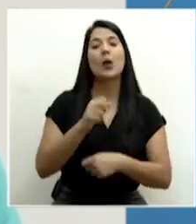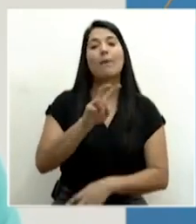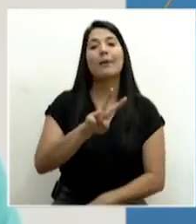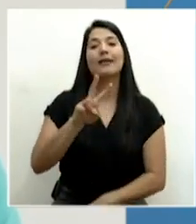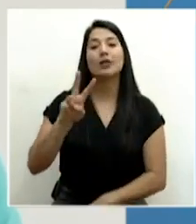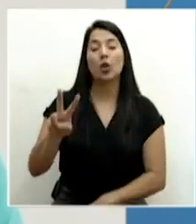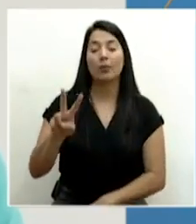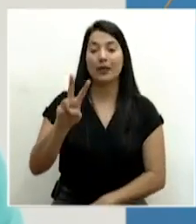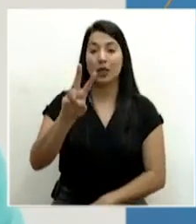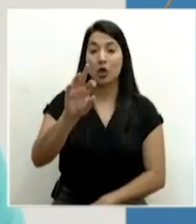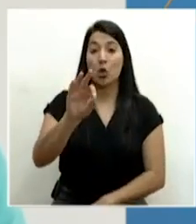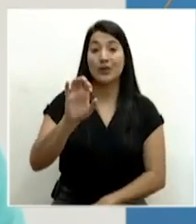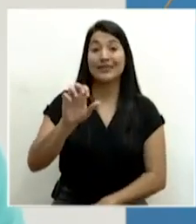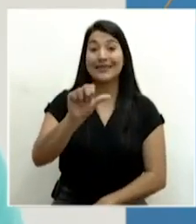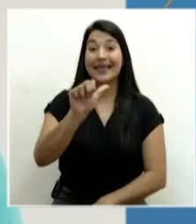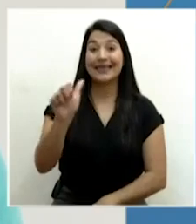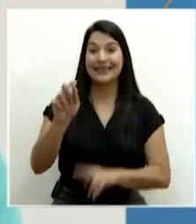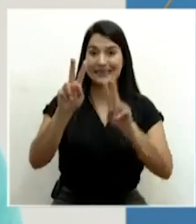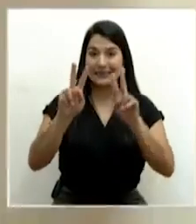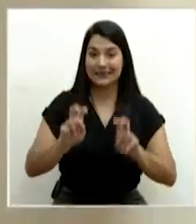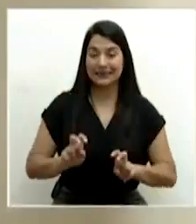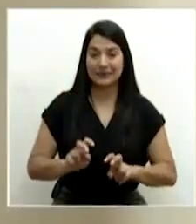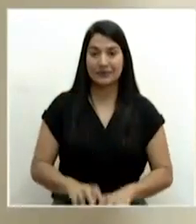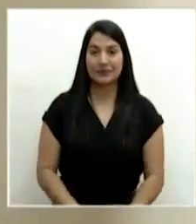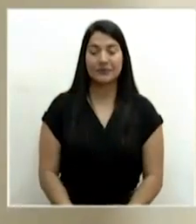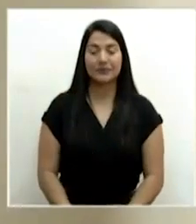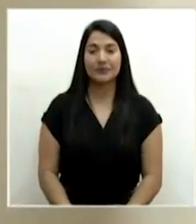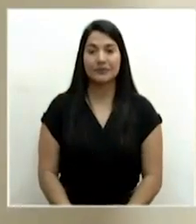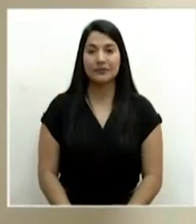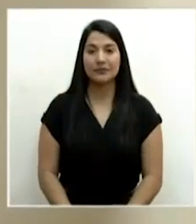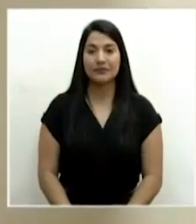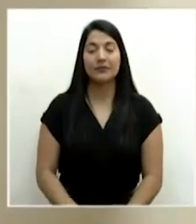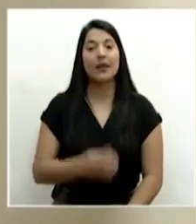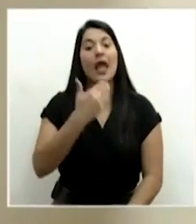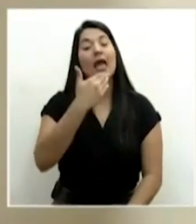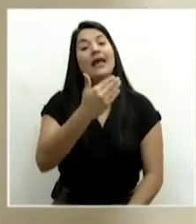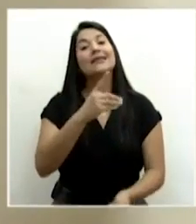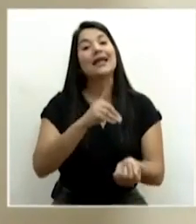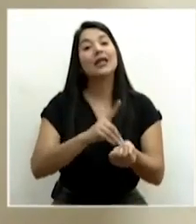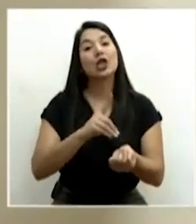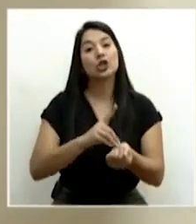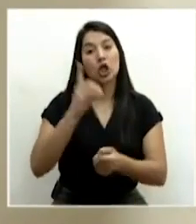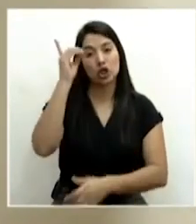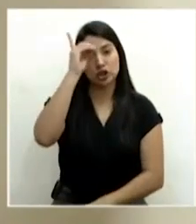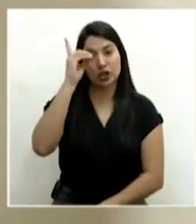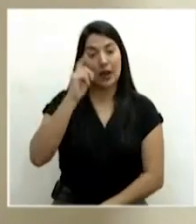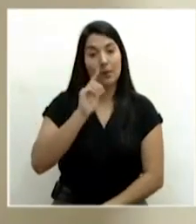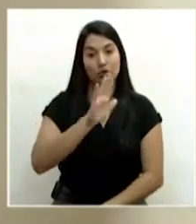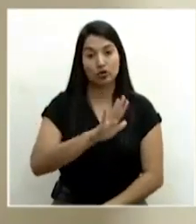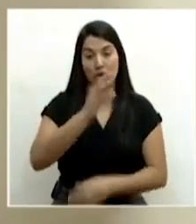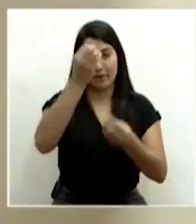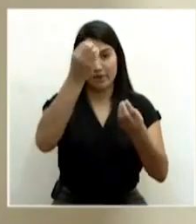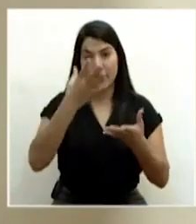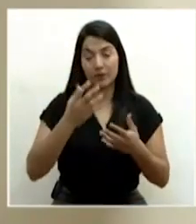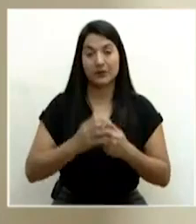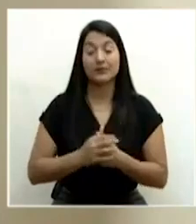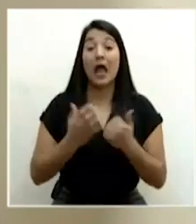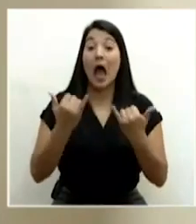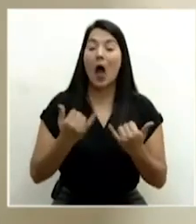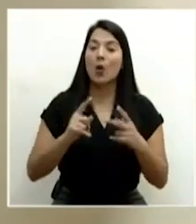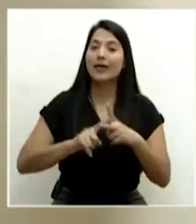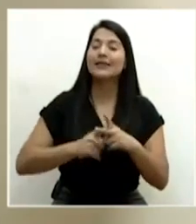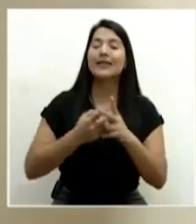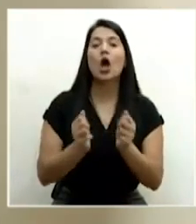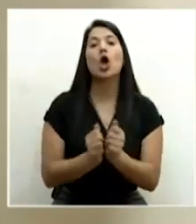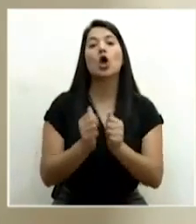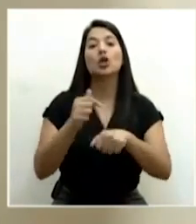,910 muestras. Muchas gracias al doctor Salas por el reporte ofrecido. A continuación iniciaremos